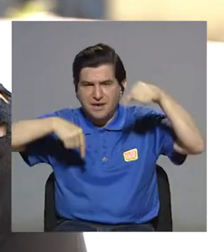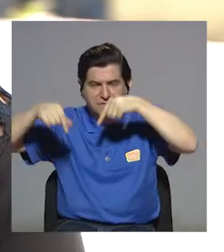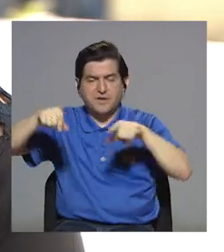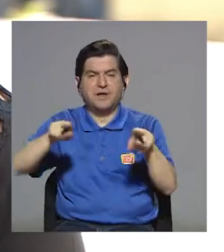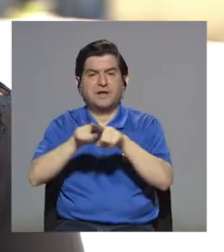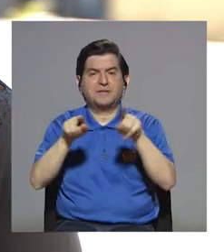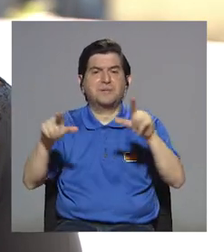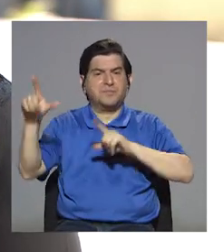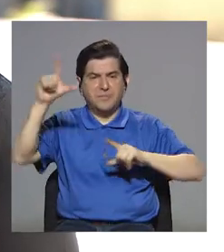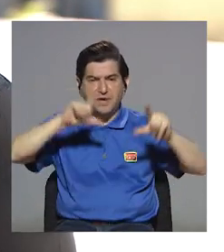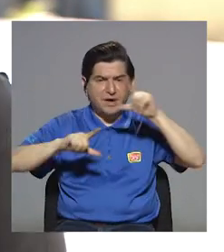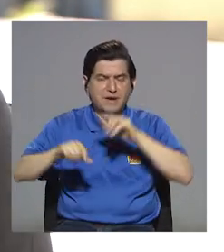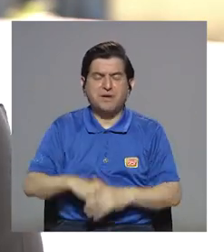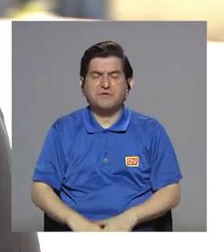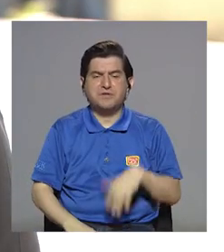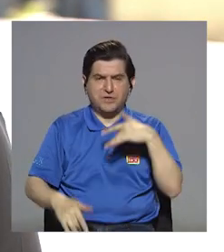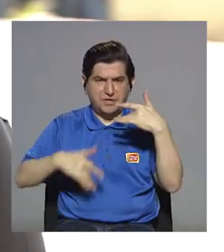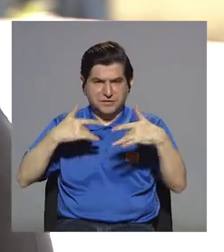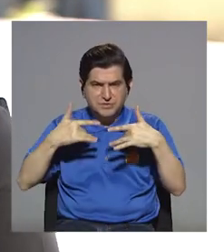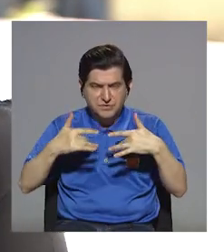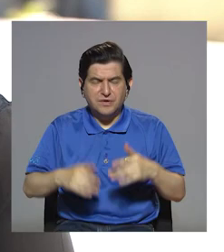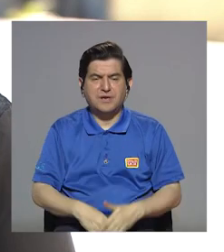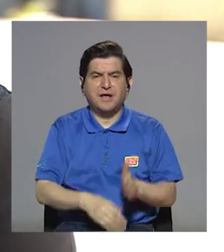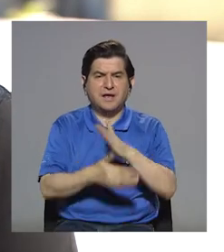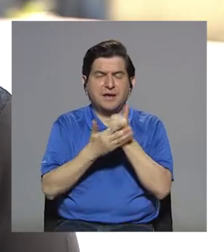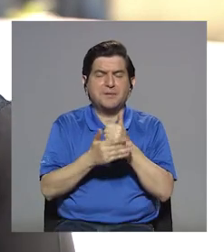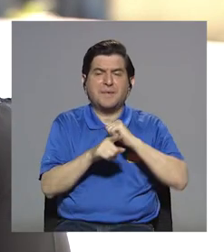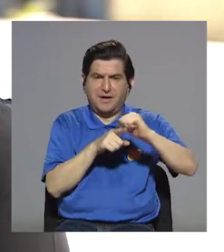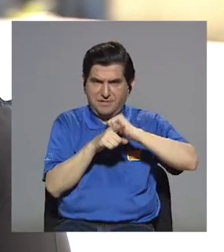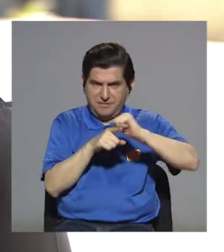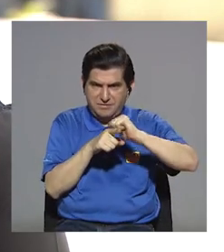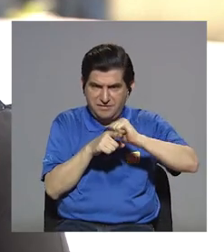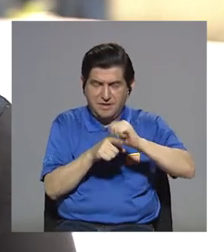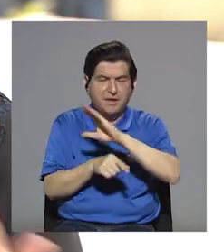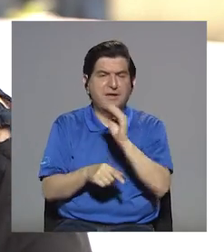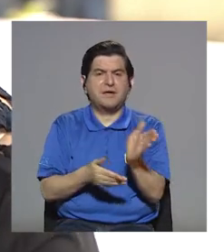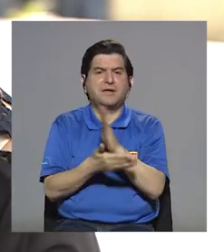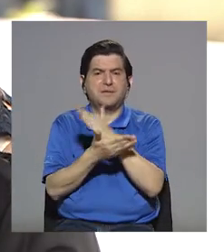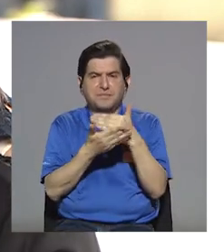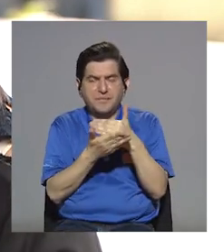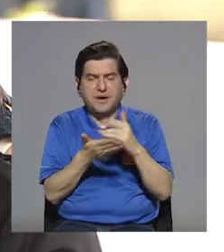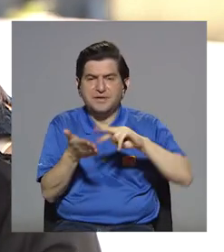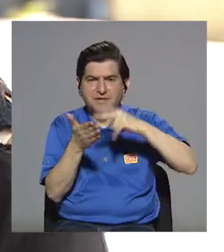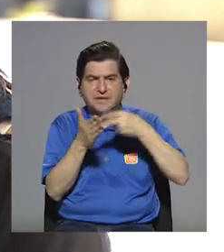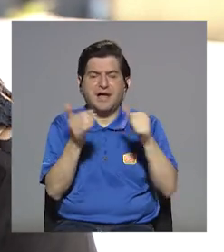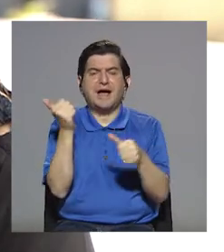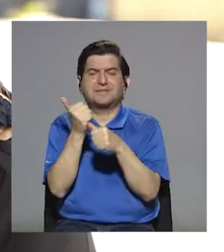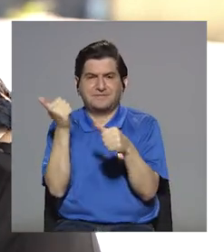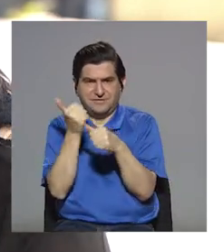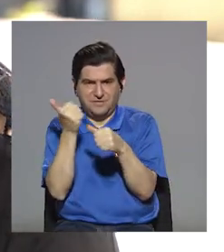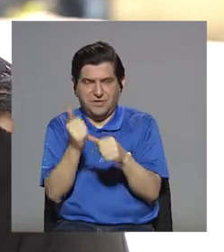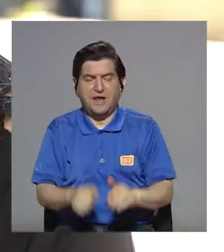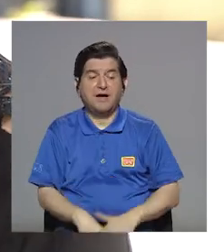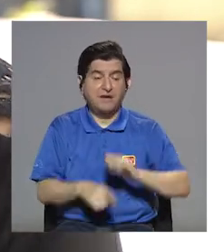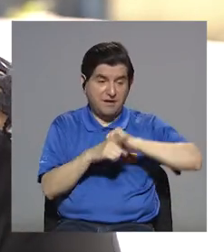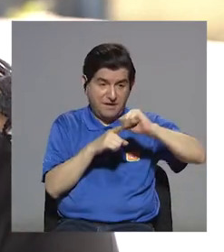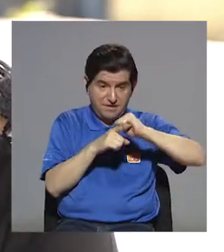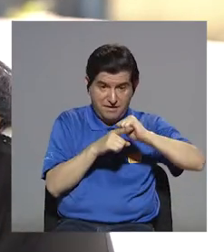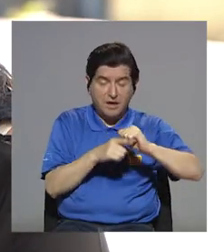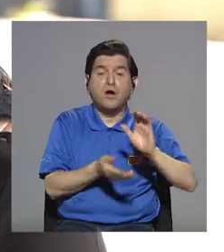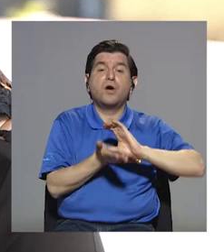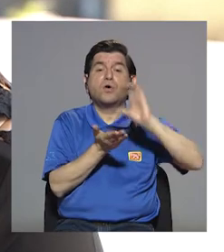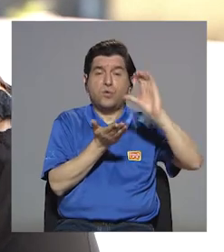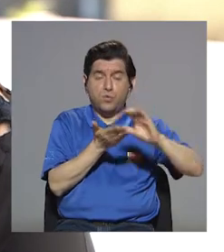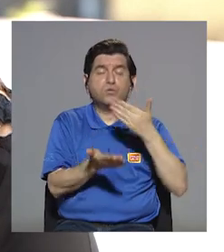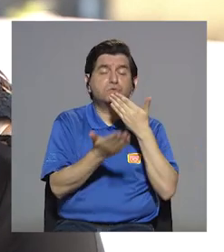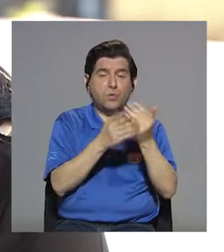química está, también tiene un laboratorio sensorial, tiene la parte de capacitaciones y la parte de lo que son asesorías. En la parte de capacitaciones